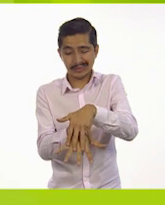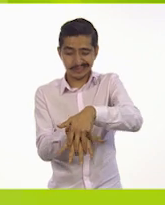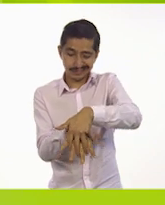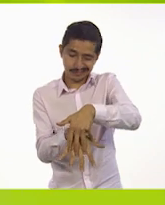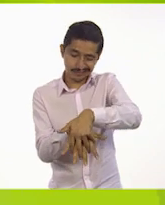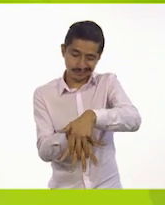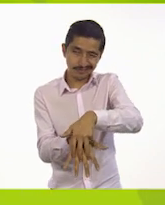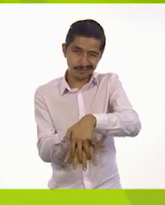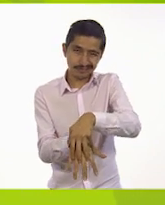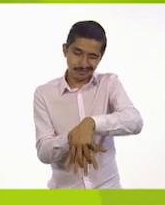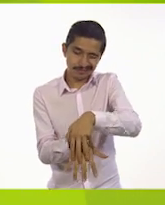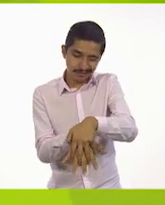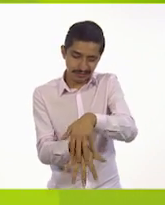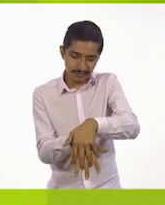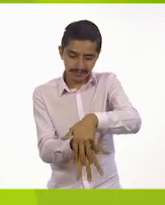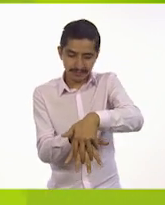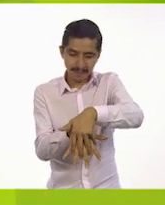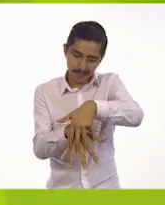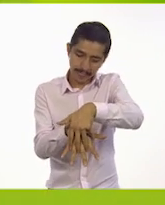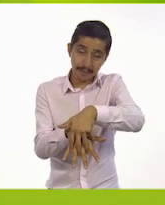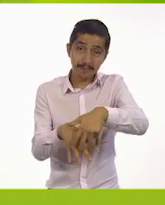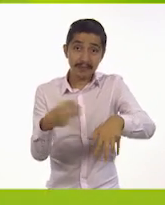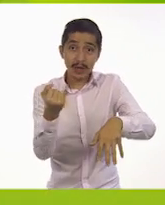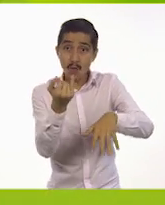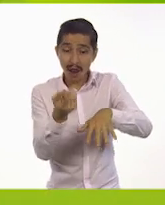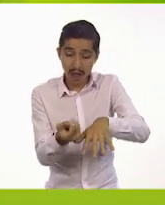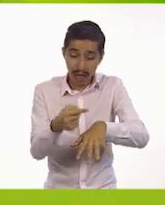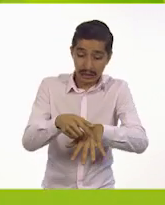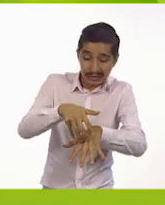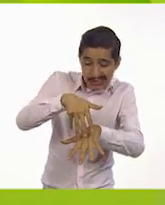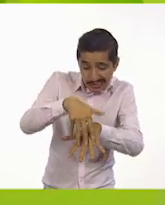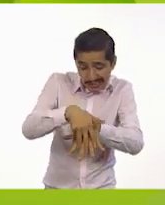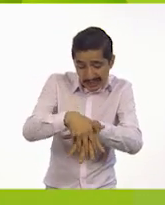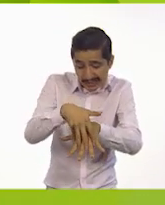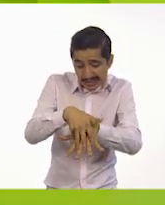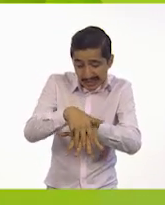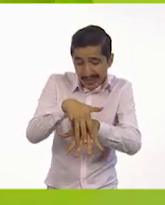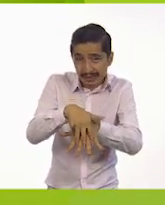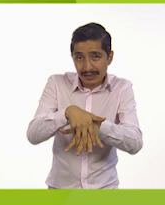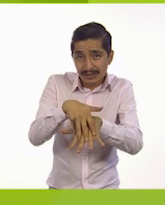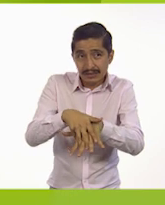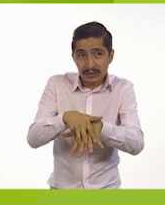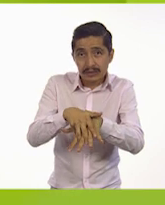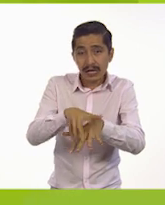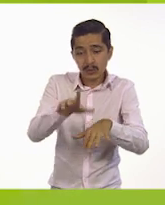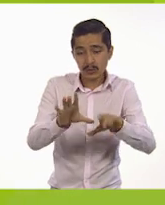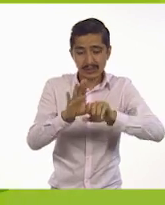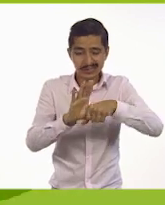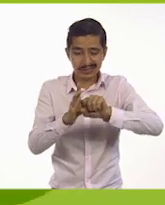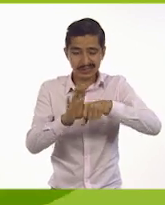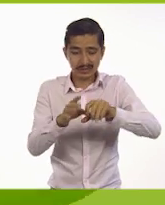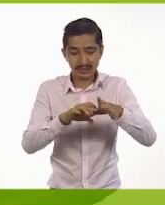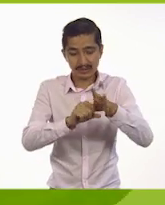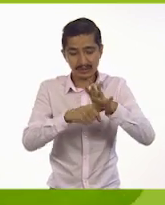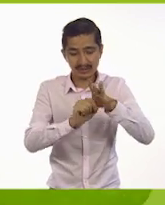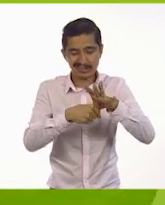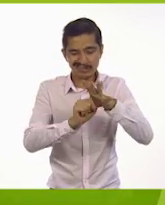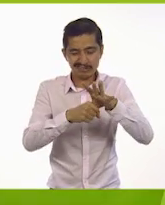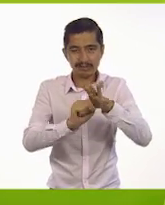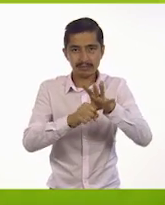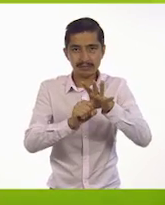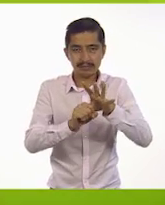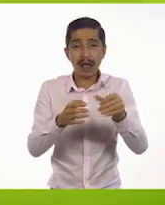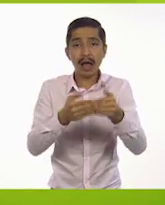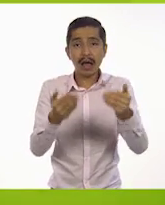dorso de la otra entrelazando los dedos. Repite lo mismo con la otra mano. Frota los dedos. Ahora,